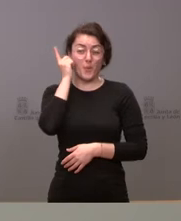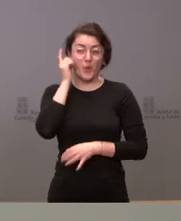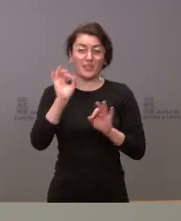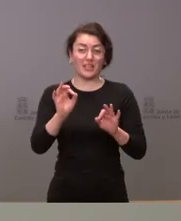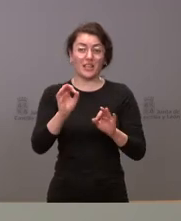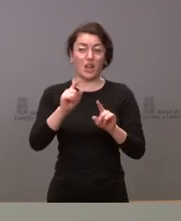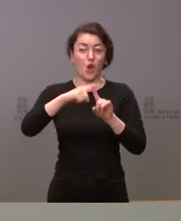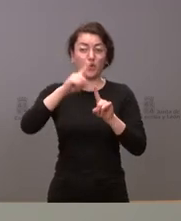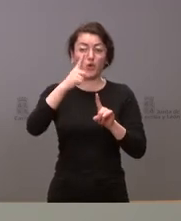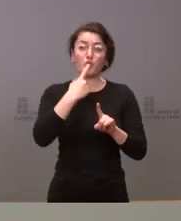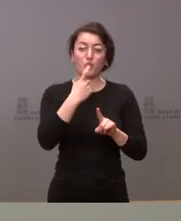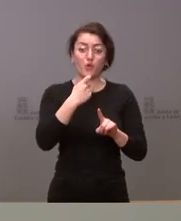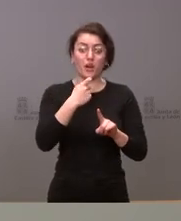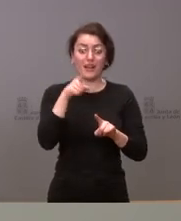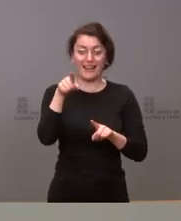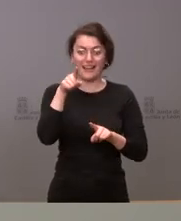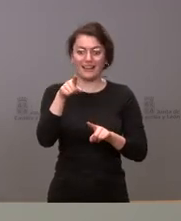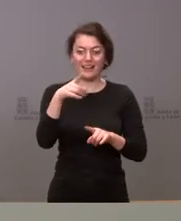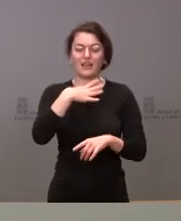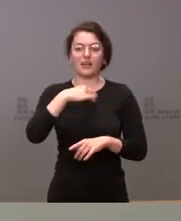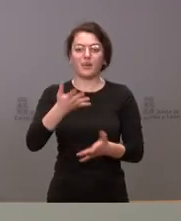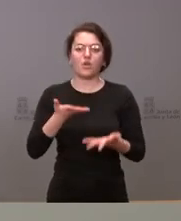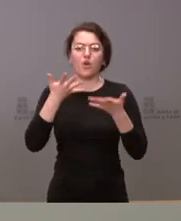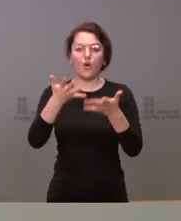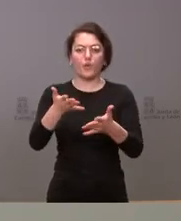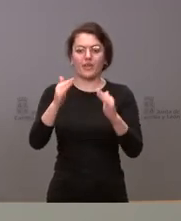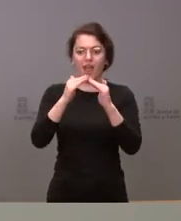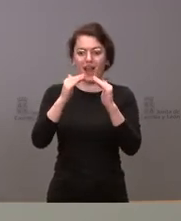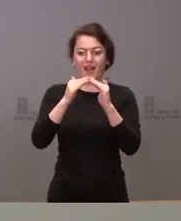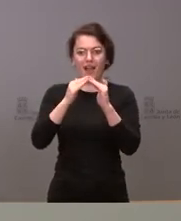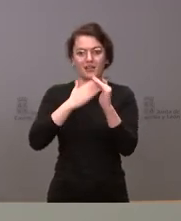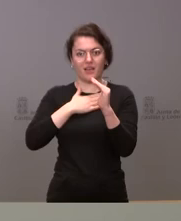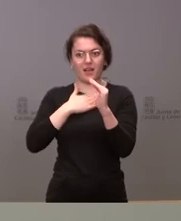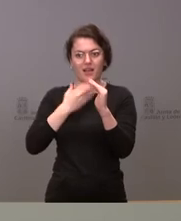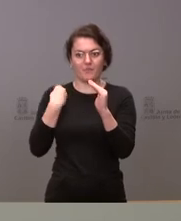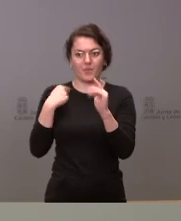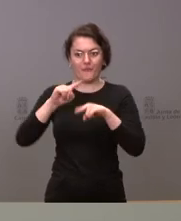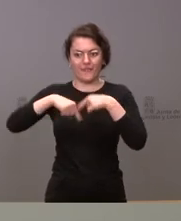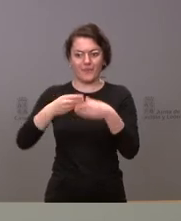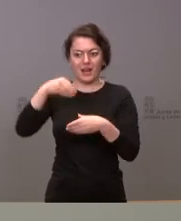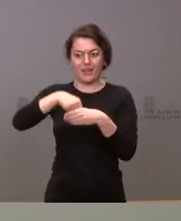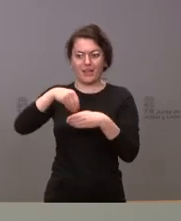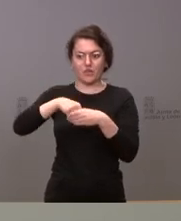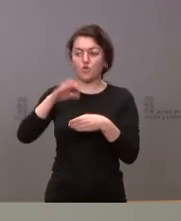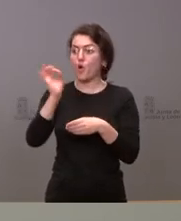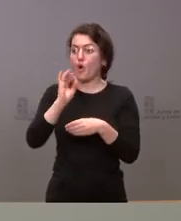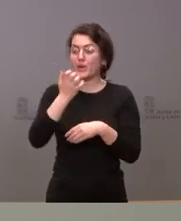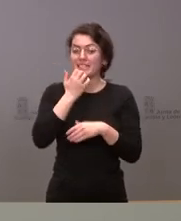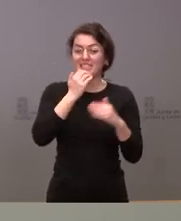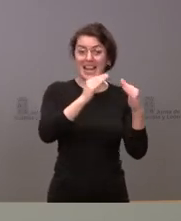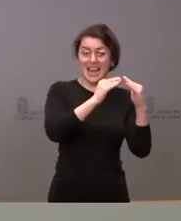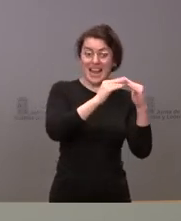pueden ofrecer tanto el alojamiento en sus propias residencias en sus propias familias cómo poner a disposición